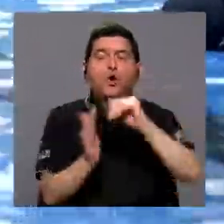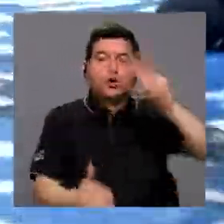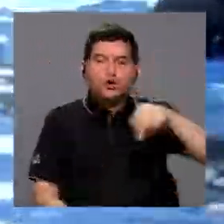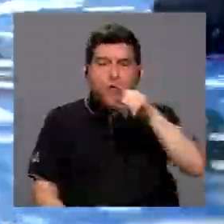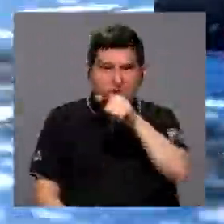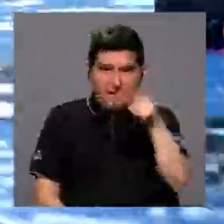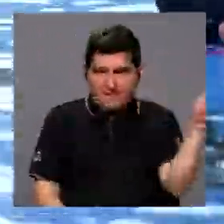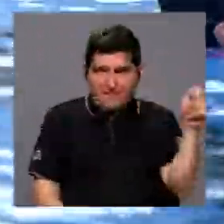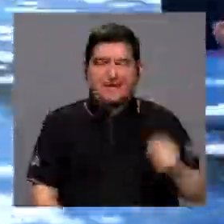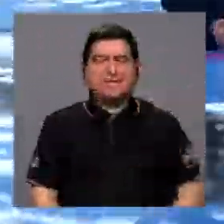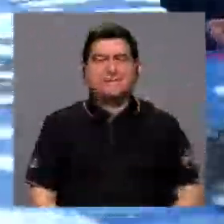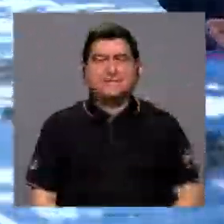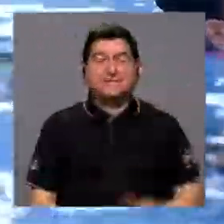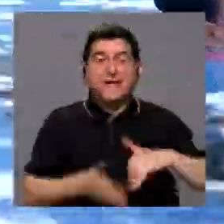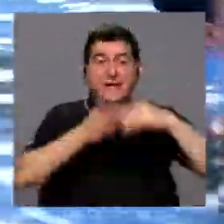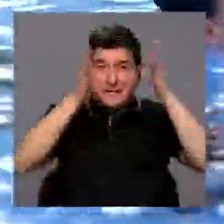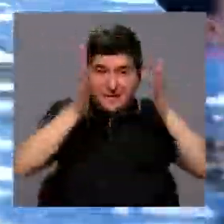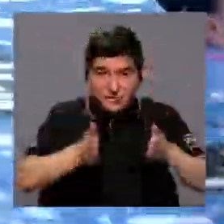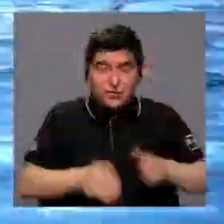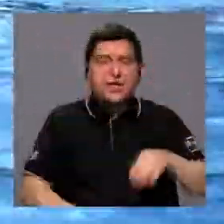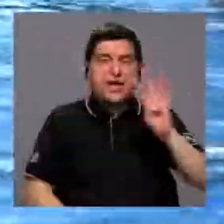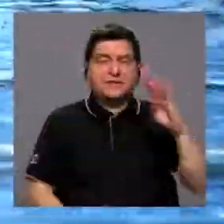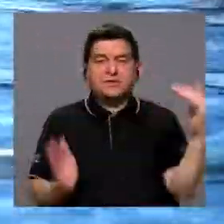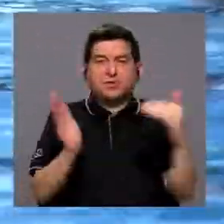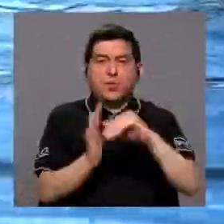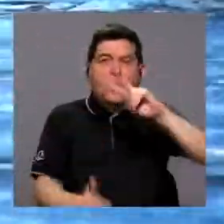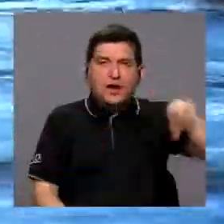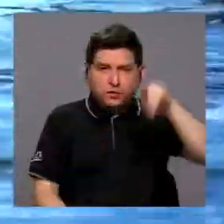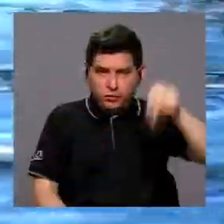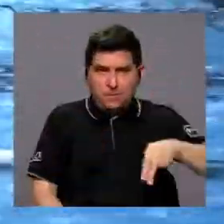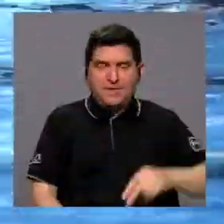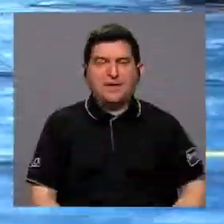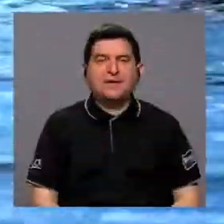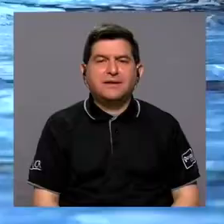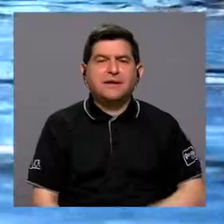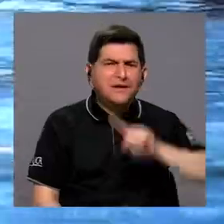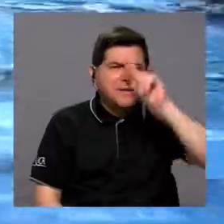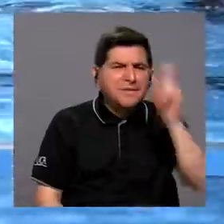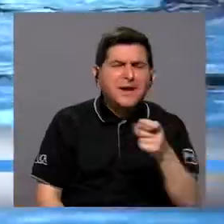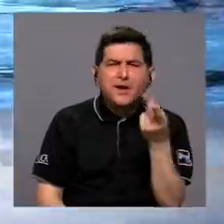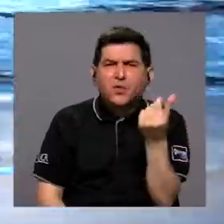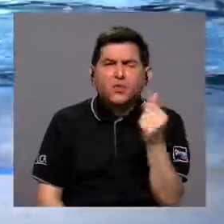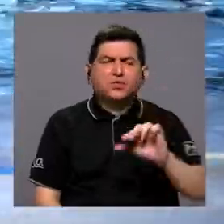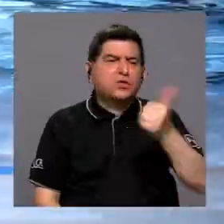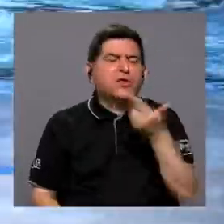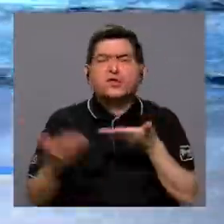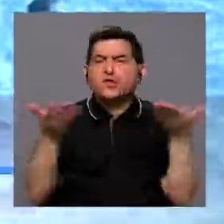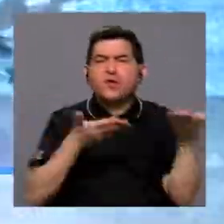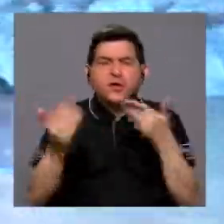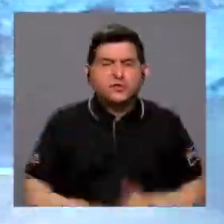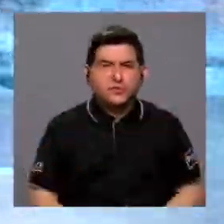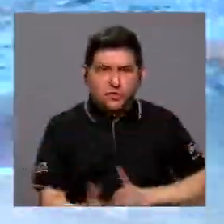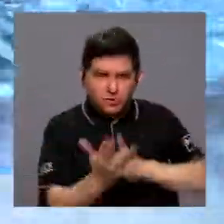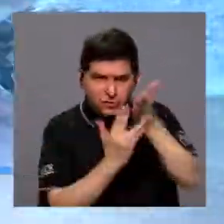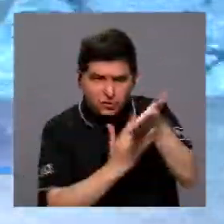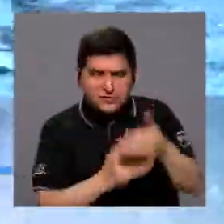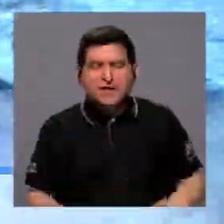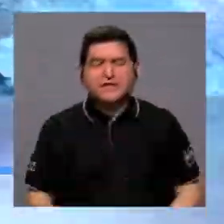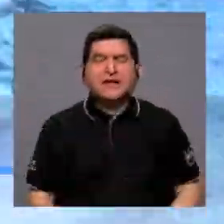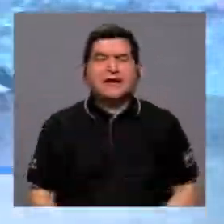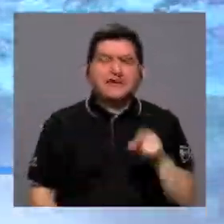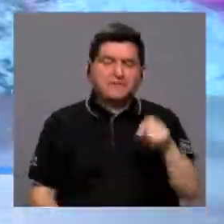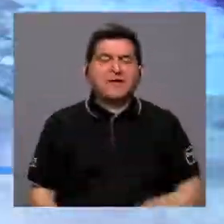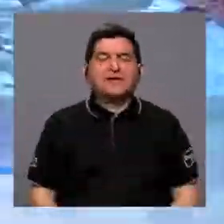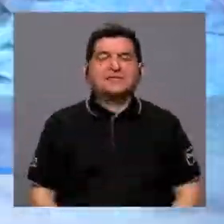colones por mes y para estudiantes 4.000 colones. Consulte el precio de los demás servicios a través de la página de la